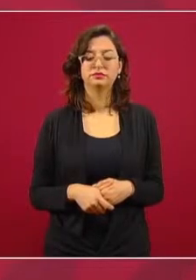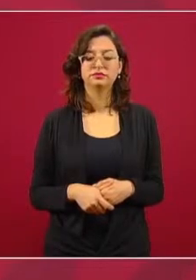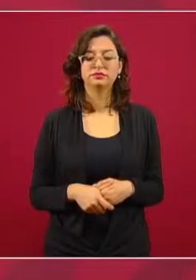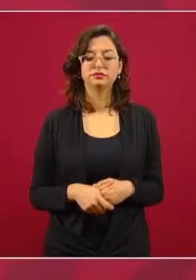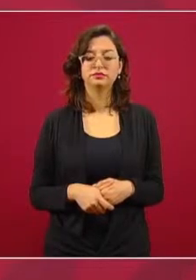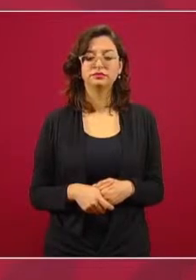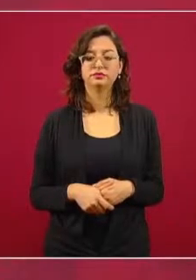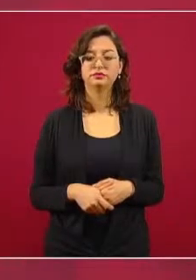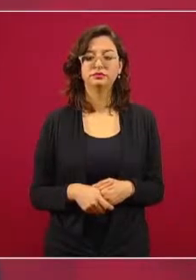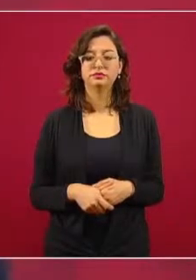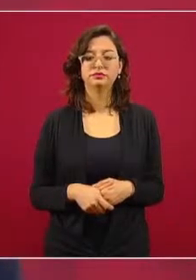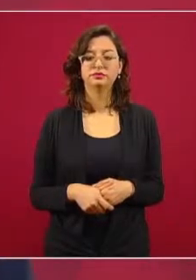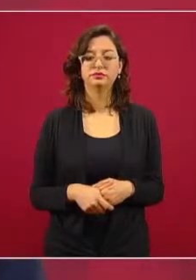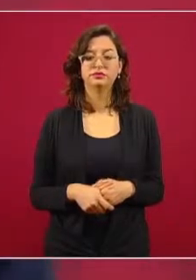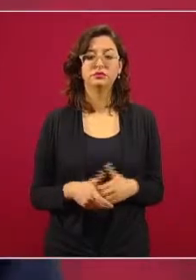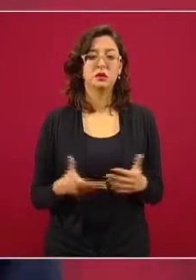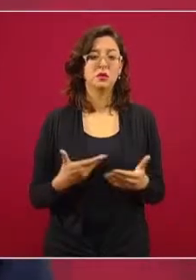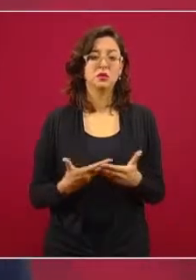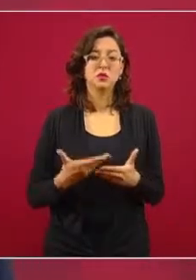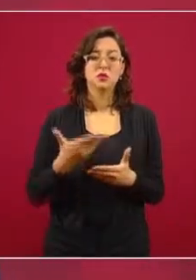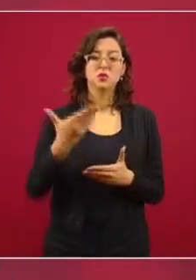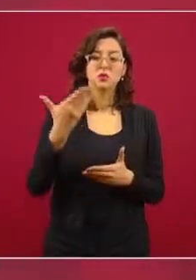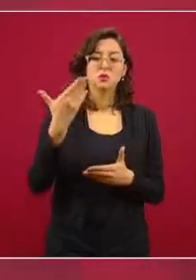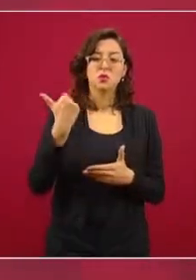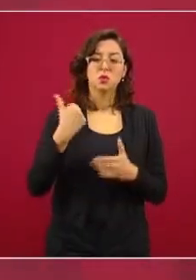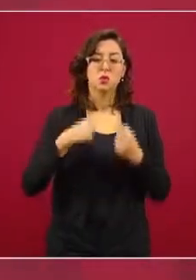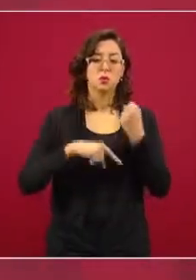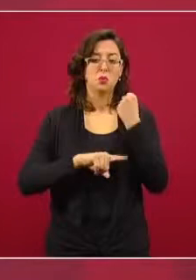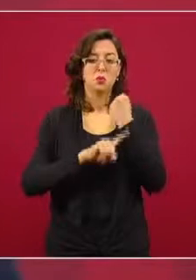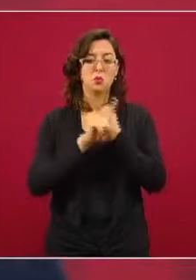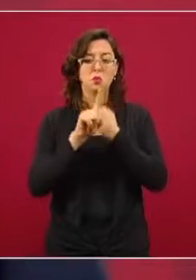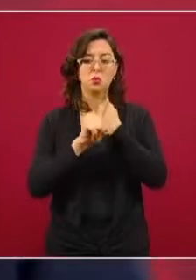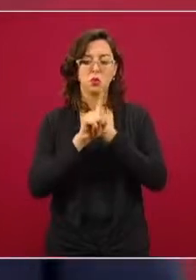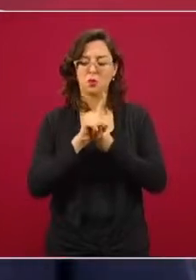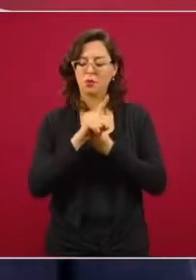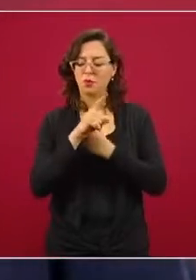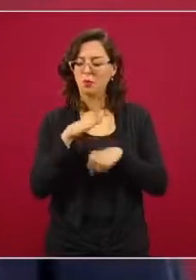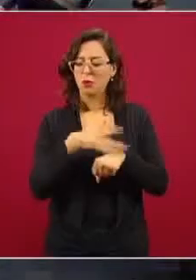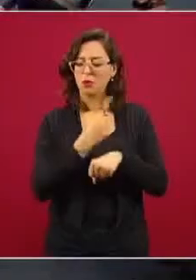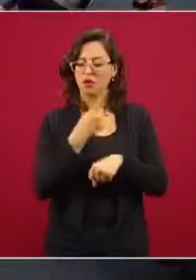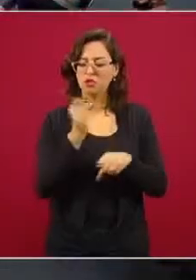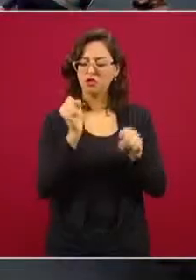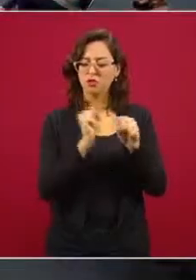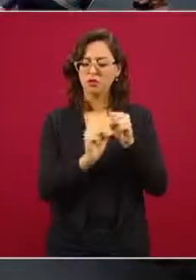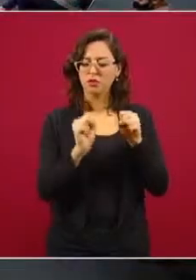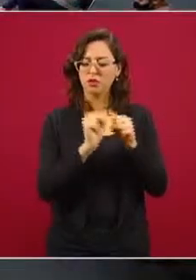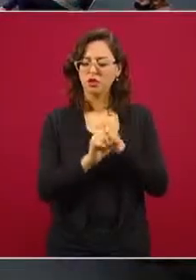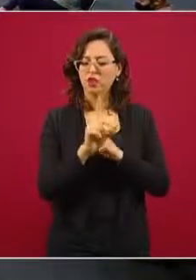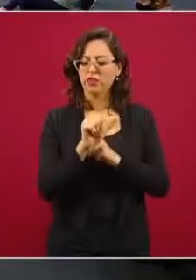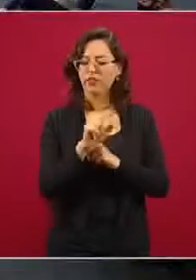polémica, ¿cómo se llama?, el sobrino de Daniel Cabrera,